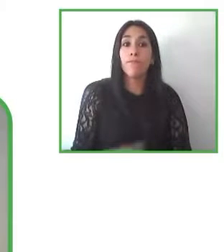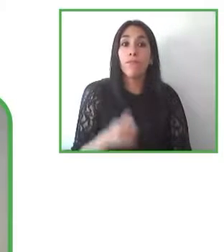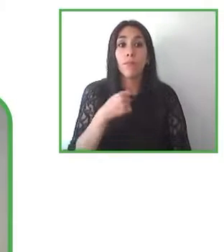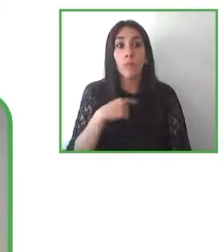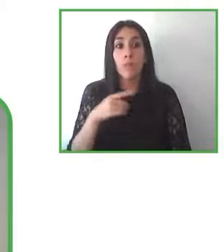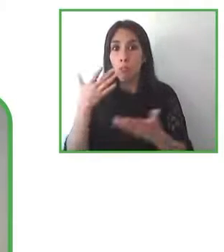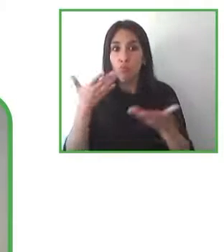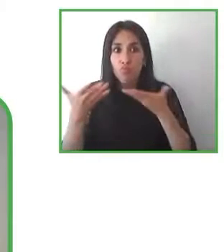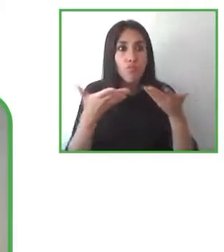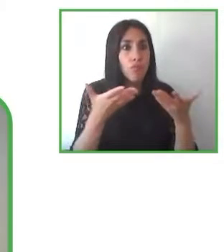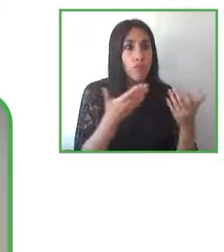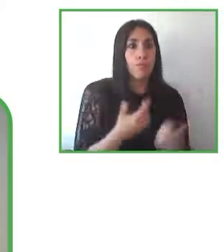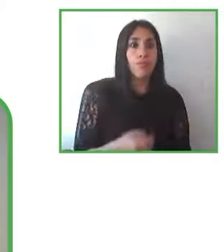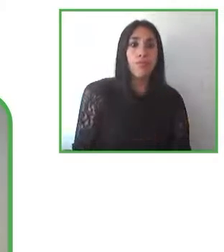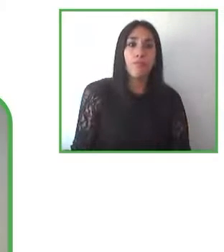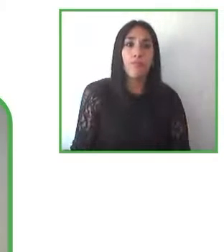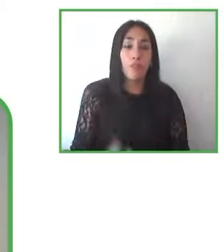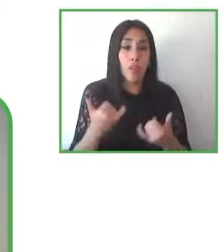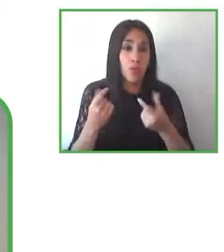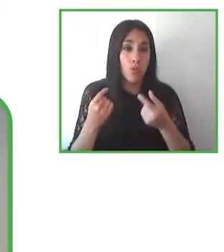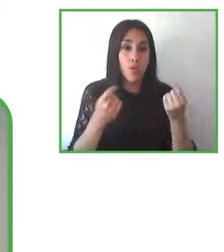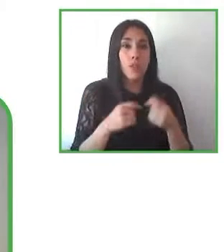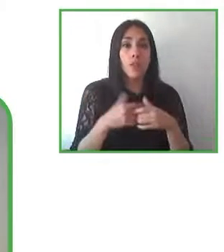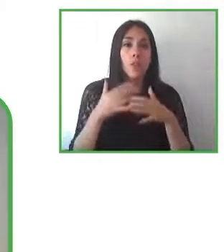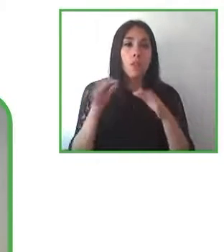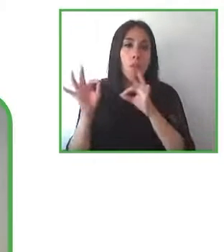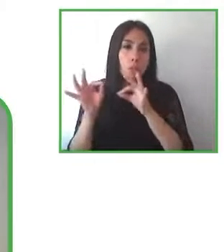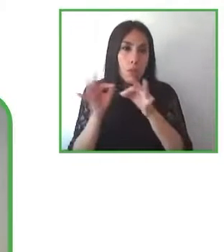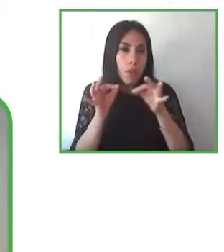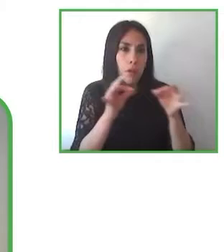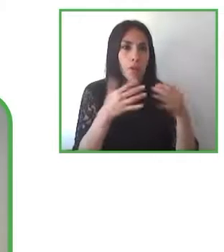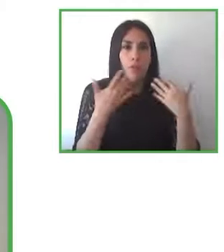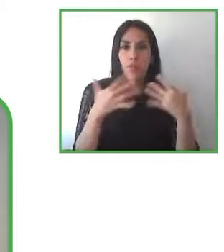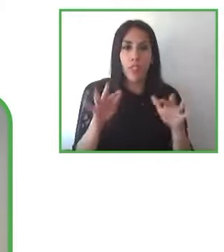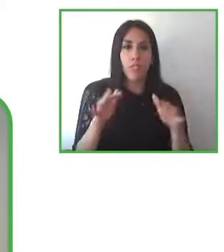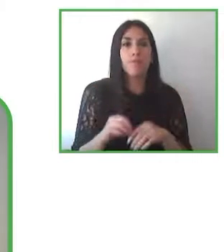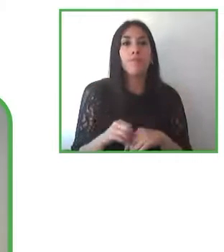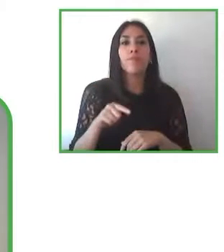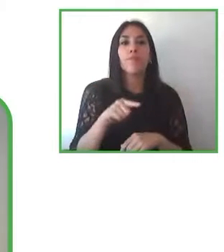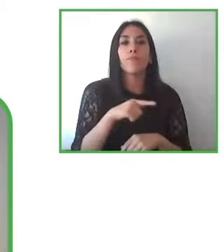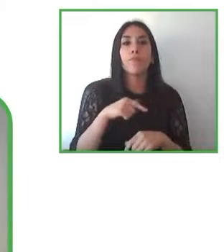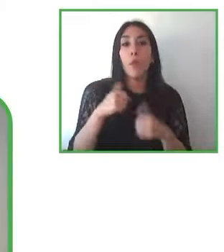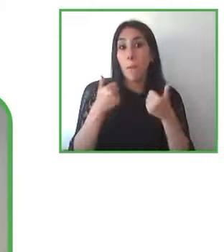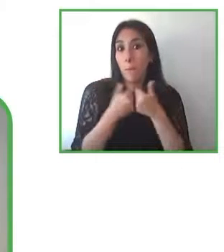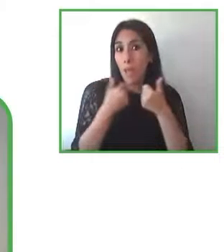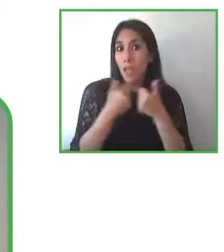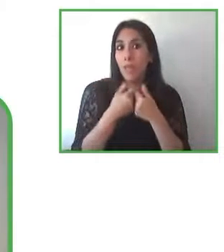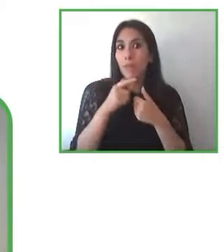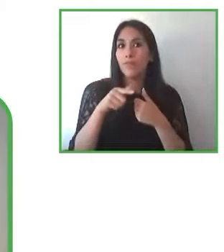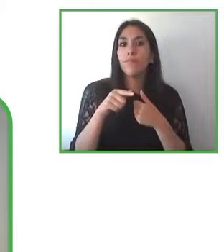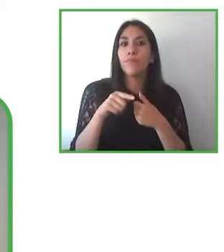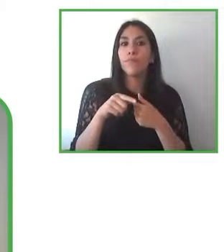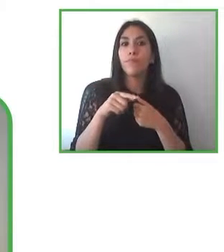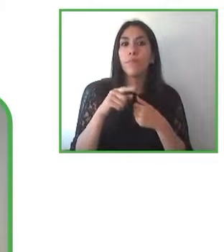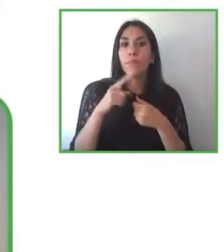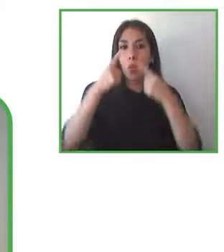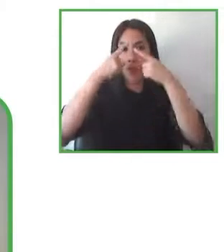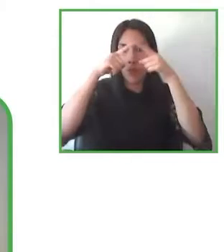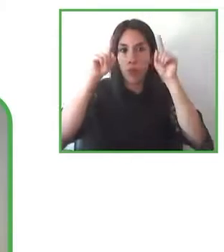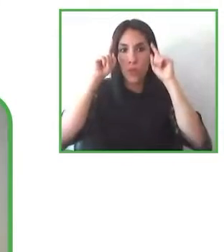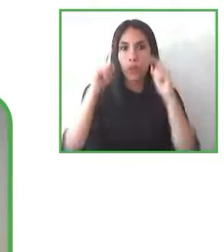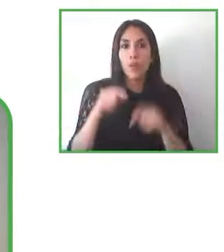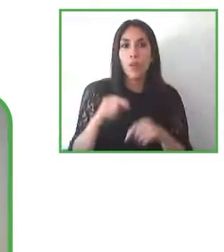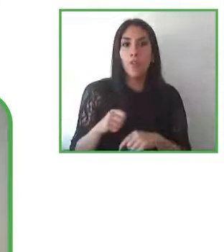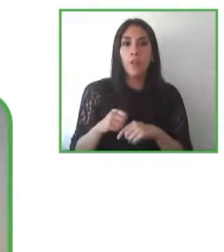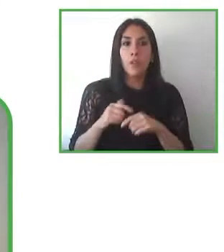nosotros los profesionales para poder ofrecer desde cada unidad estas soluciones pero básicamente creo que las